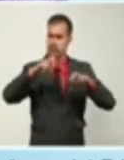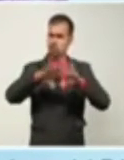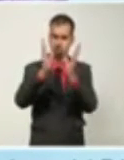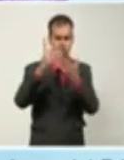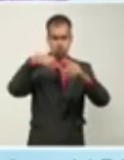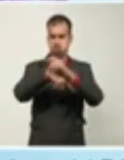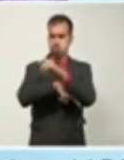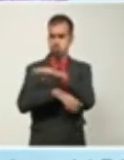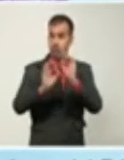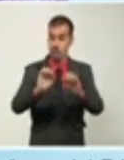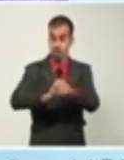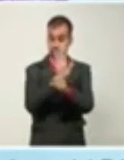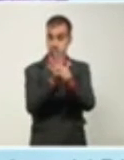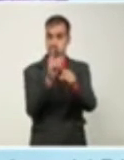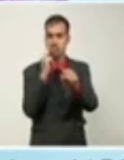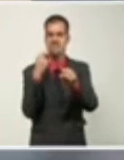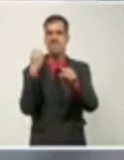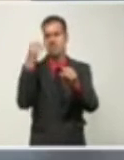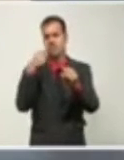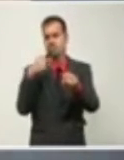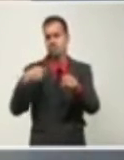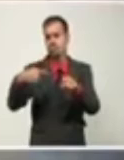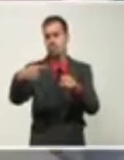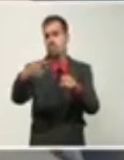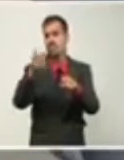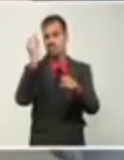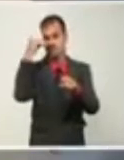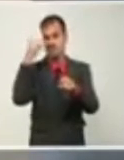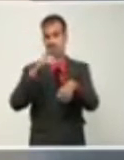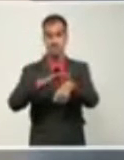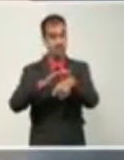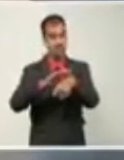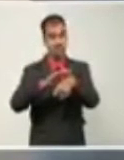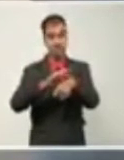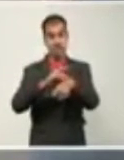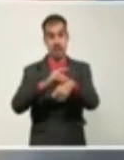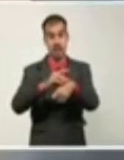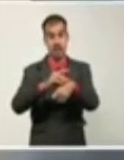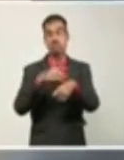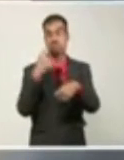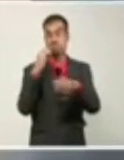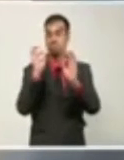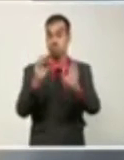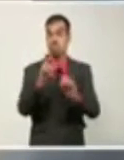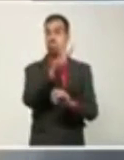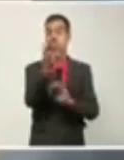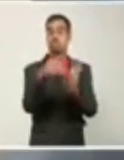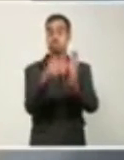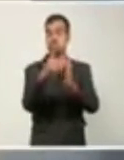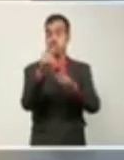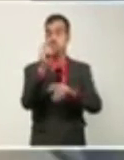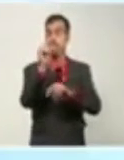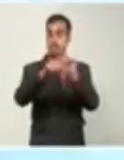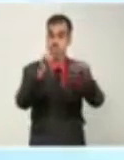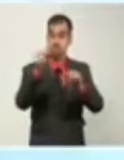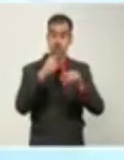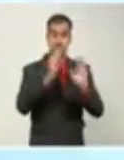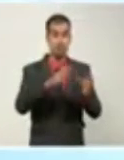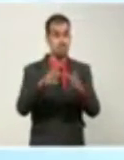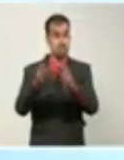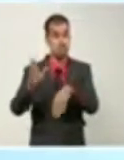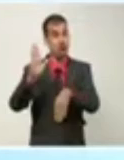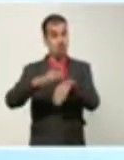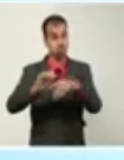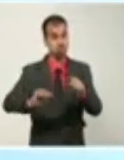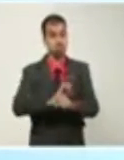su talento a conocer cada día sobre una enfermedad que le ha causado la muerte a casi dos millones de personas en el mundo. En